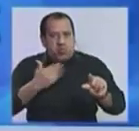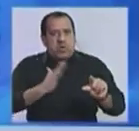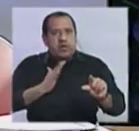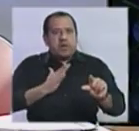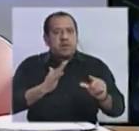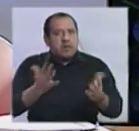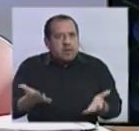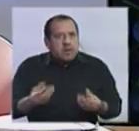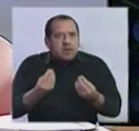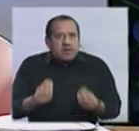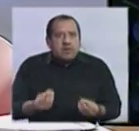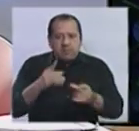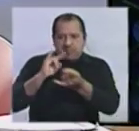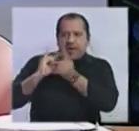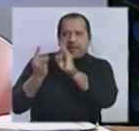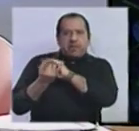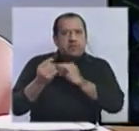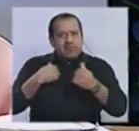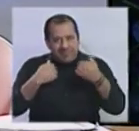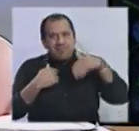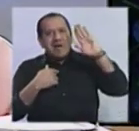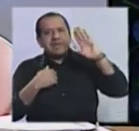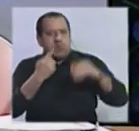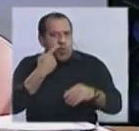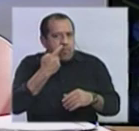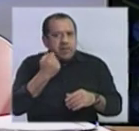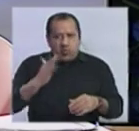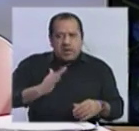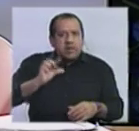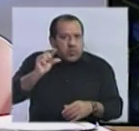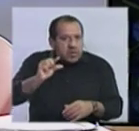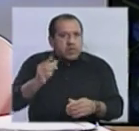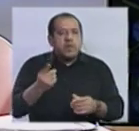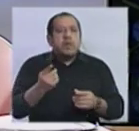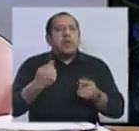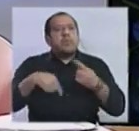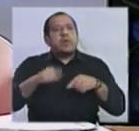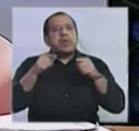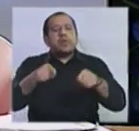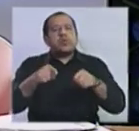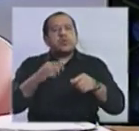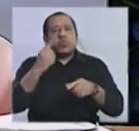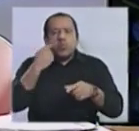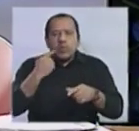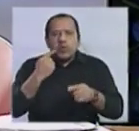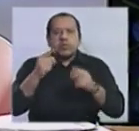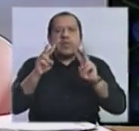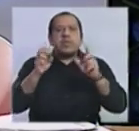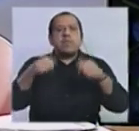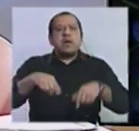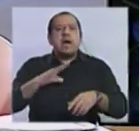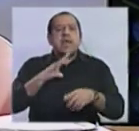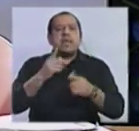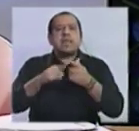las mujeres. Y que vamos a tener un parlamento bastante machista. Pero bueno, entre estos números y los movimientos que han